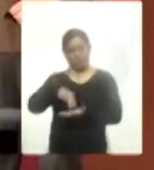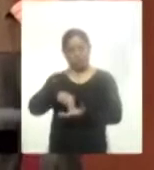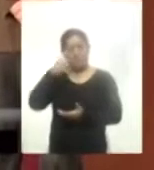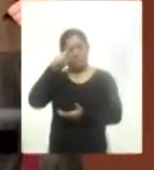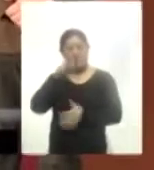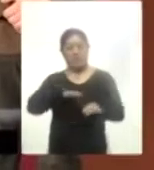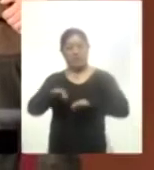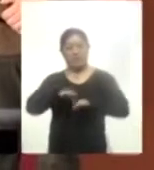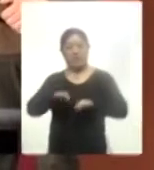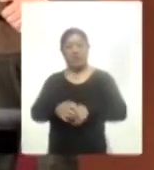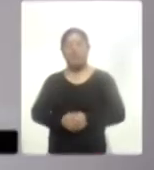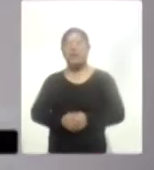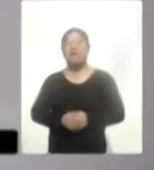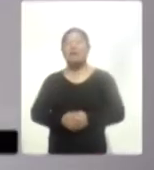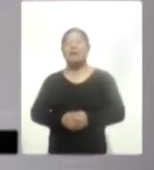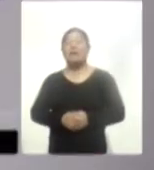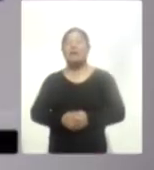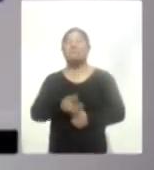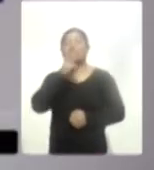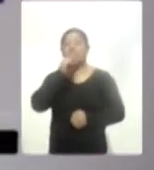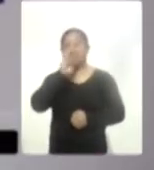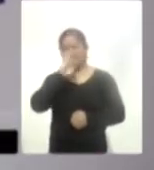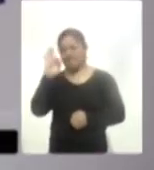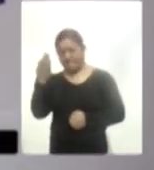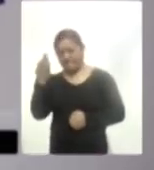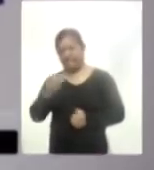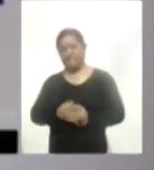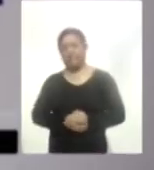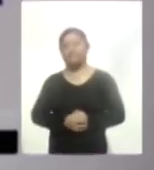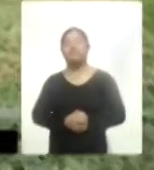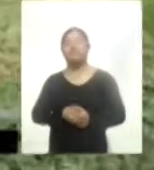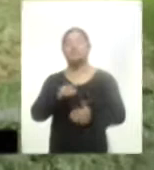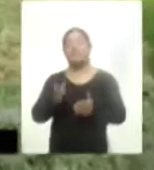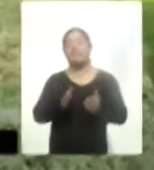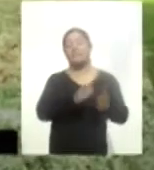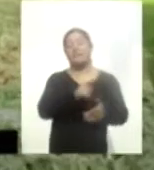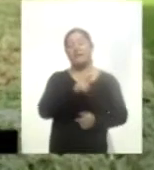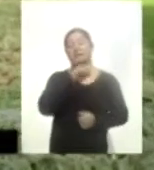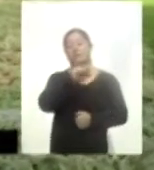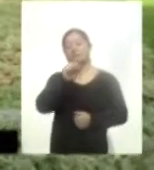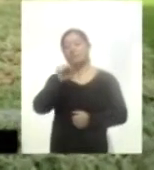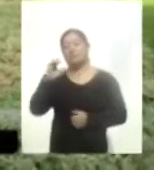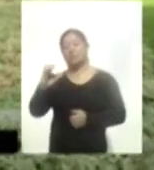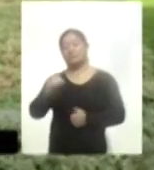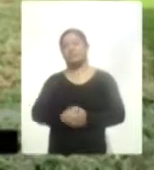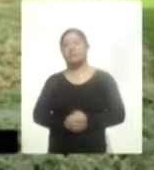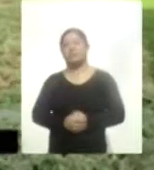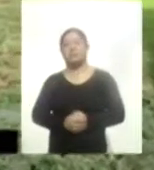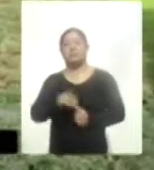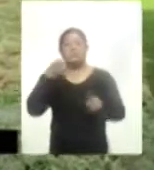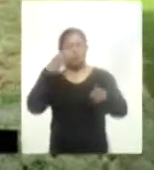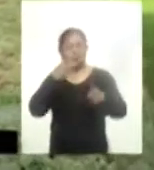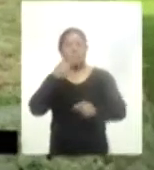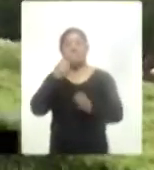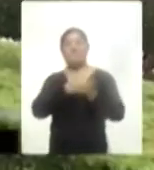ocupar plazas en el Servicio de Protección Federal, área desconcentrada de la Secretaría de Seguridad y Protección Ciudadana, con la meta de ocupar